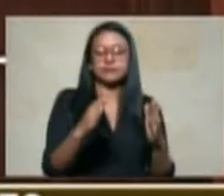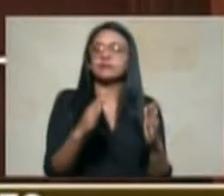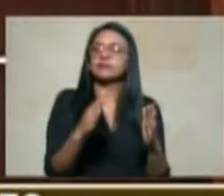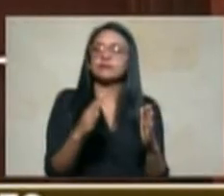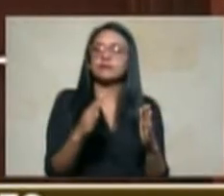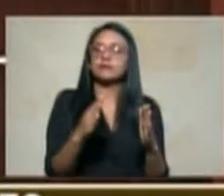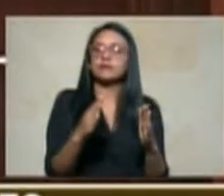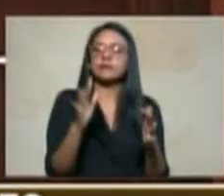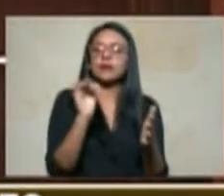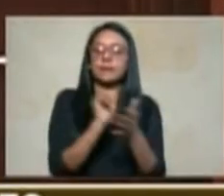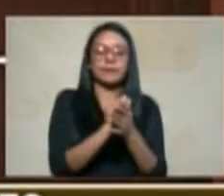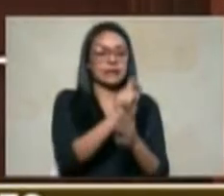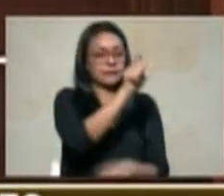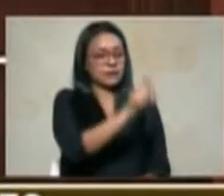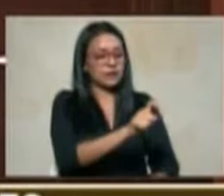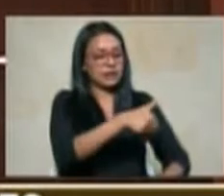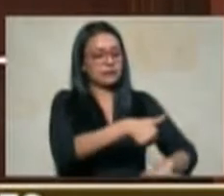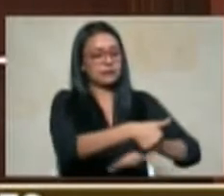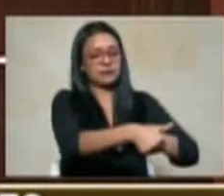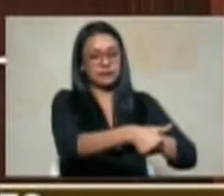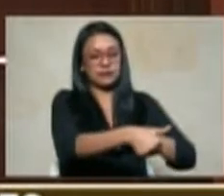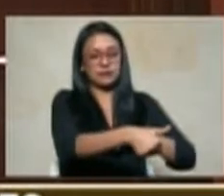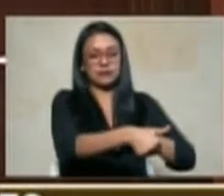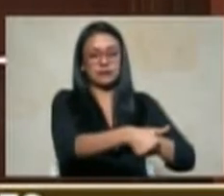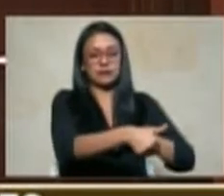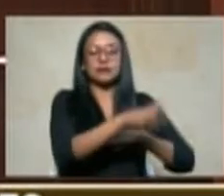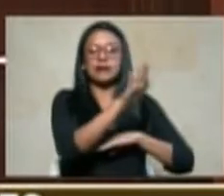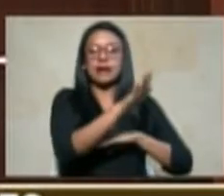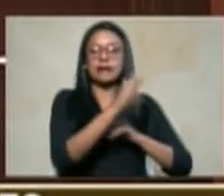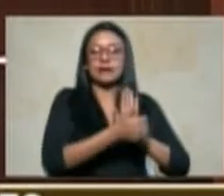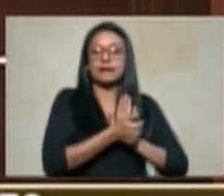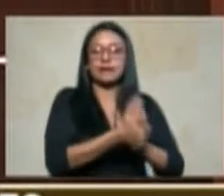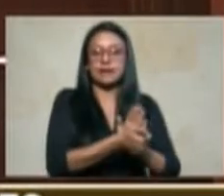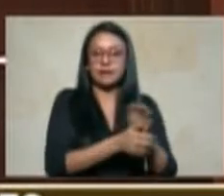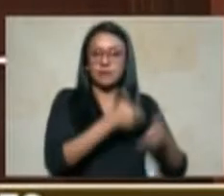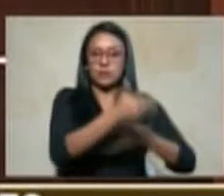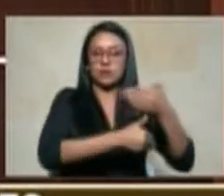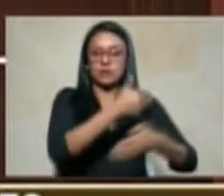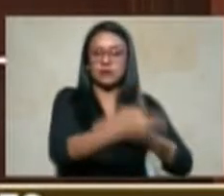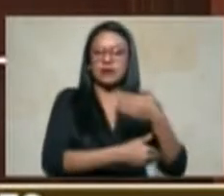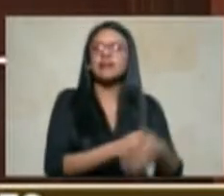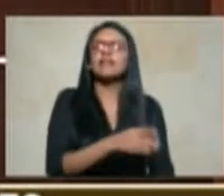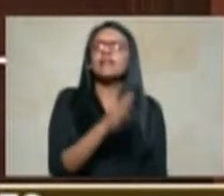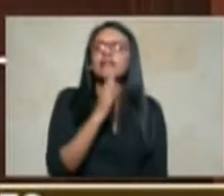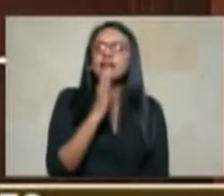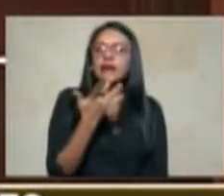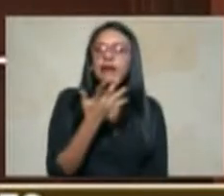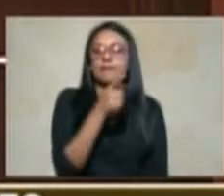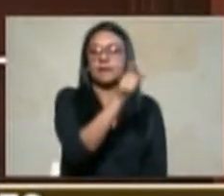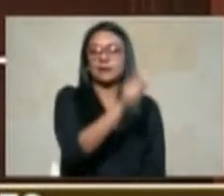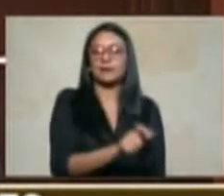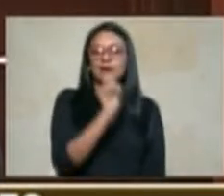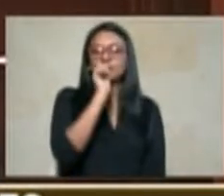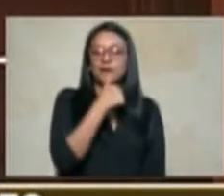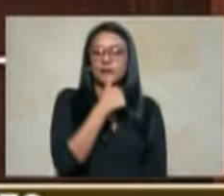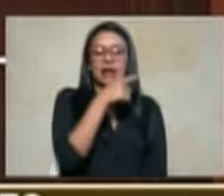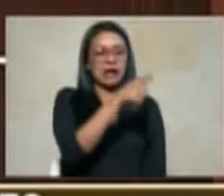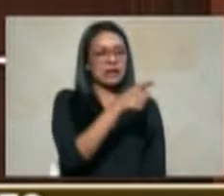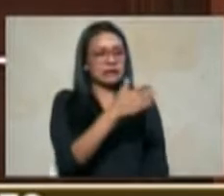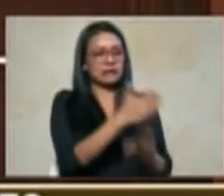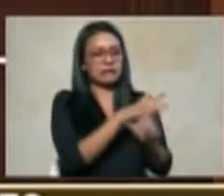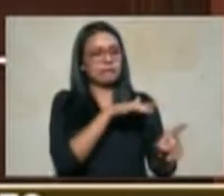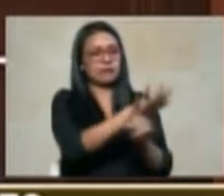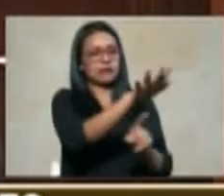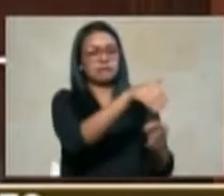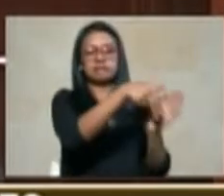del mecanismo es decir a la presunta víctima a quien ha activado el mecanismo de restitución dicho de otra